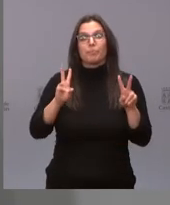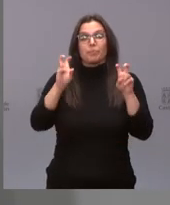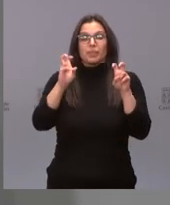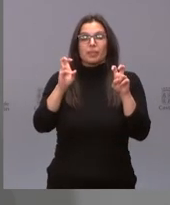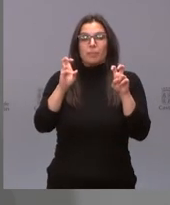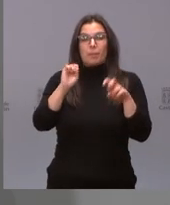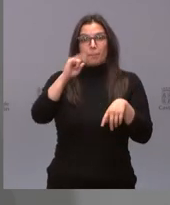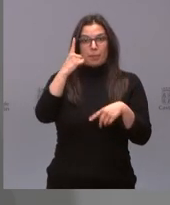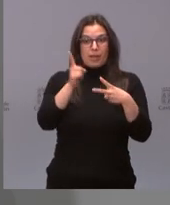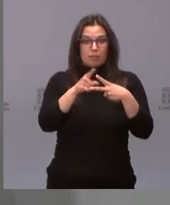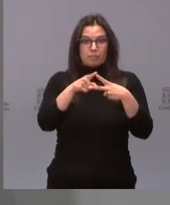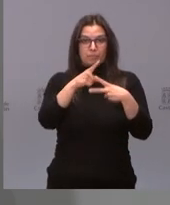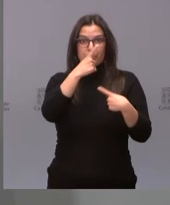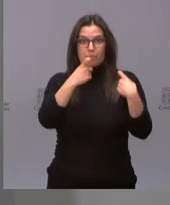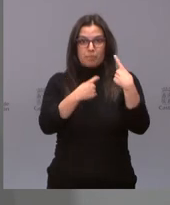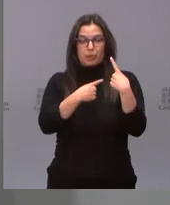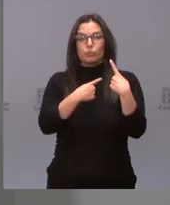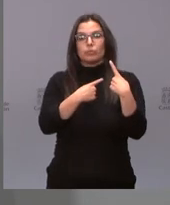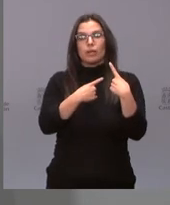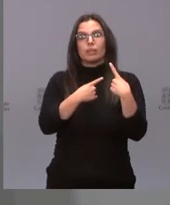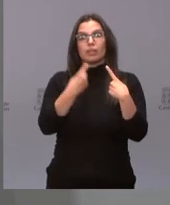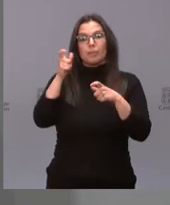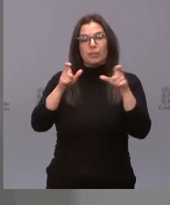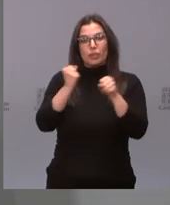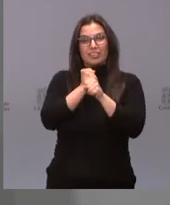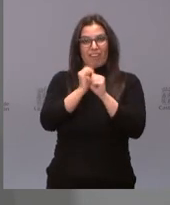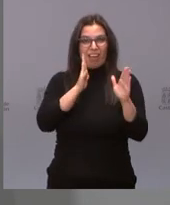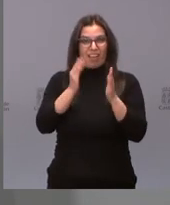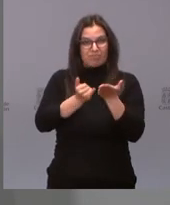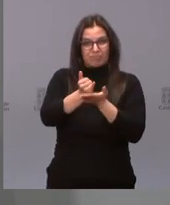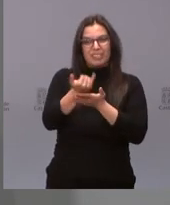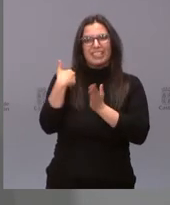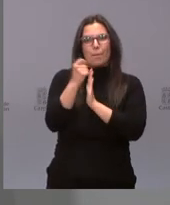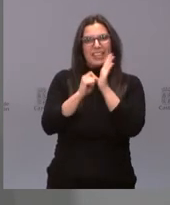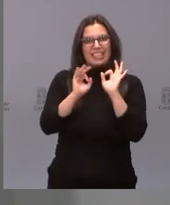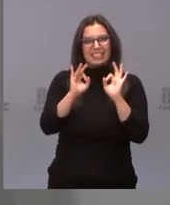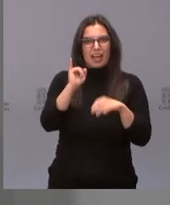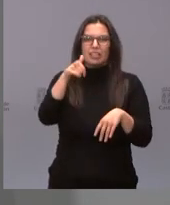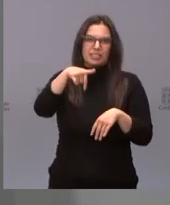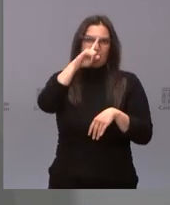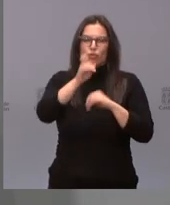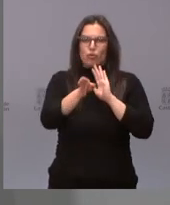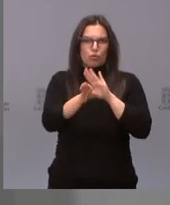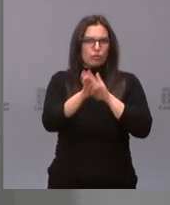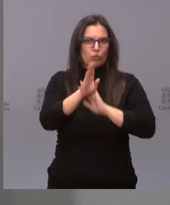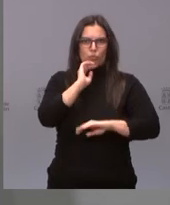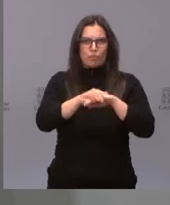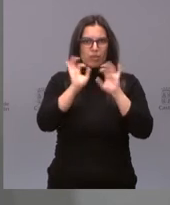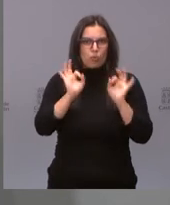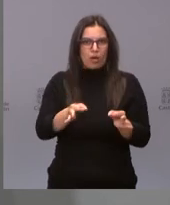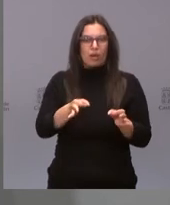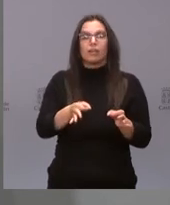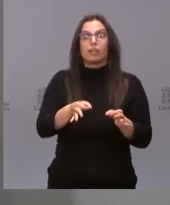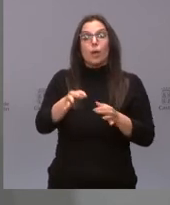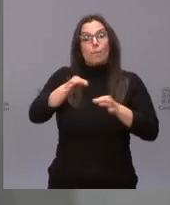a la primera pregunta, que es los temporeros, ya teníamos medidas concretas y este año las vamos a seguir aplicando. Es decir, que el